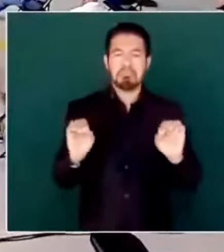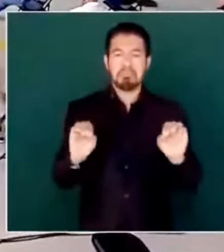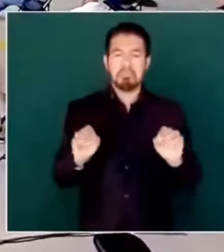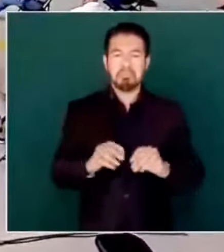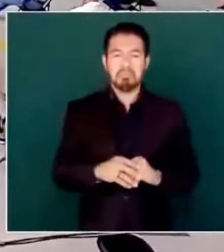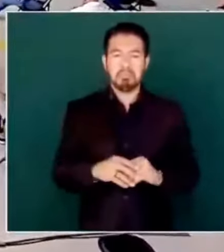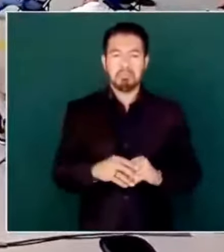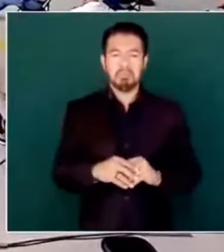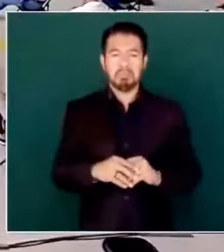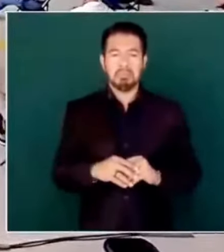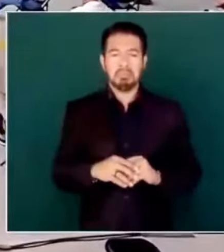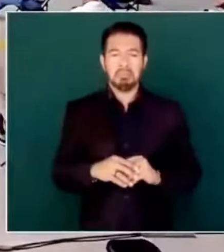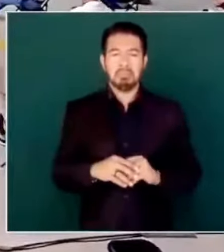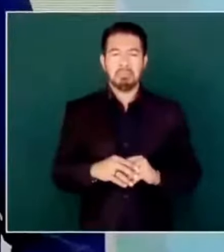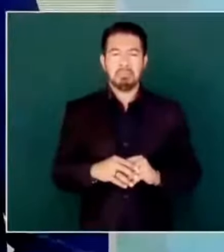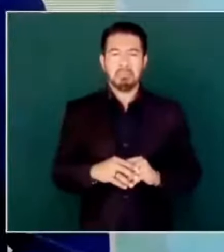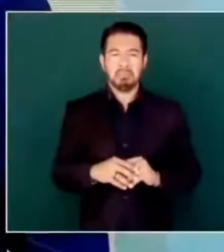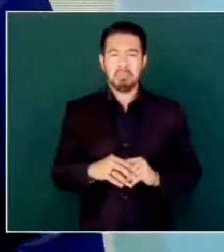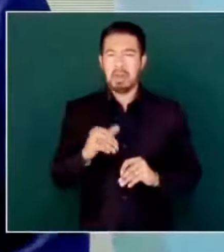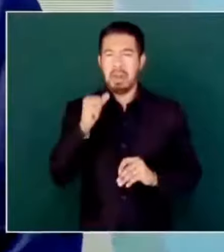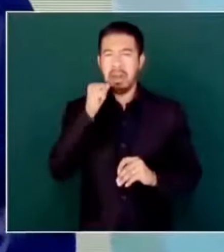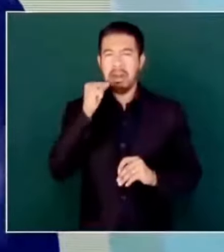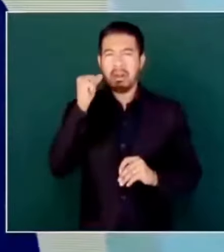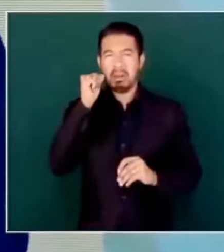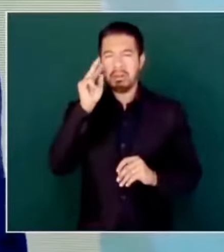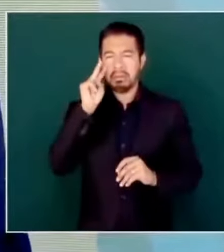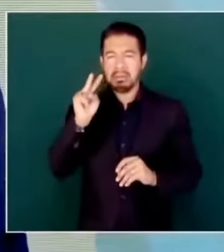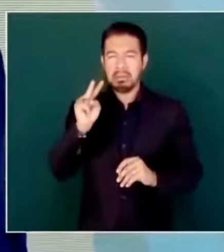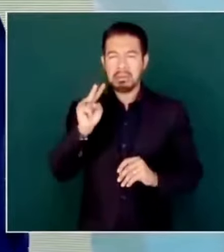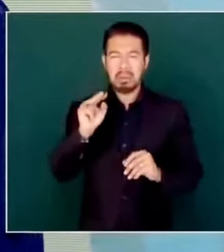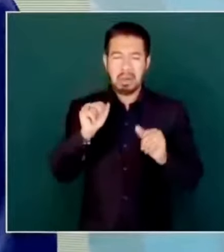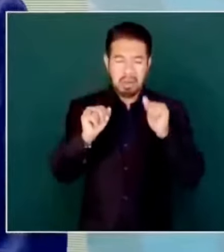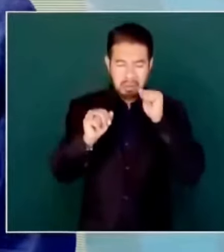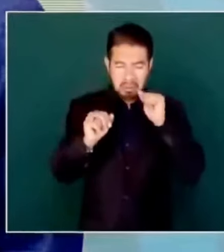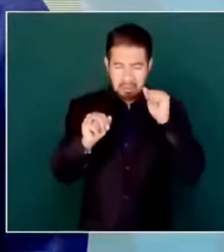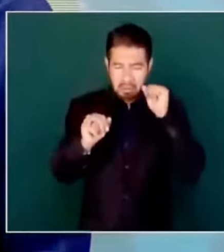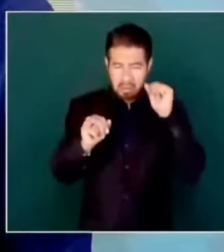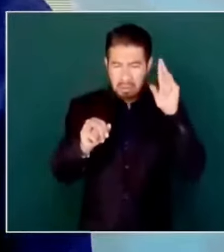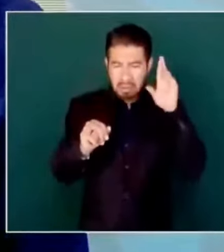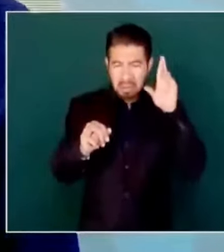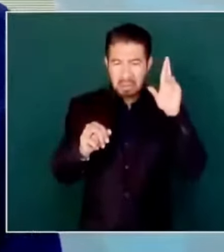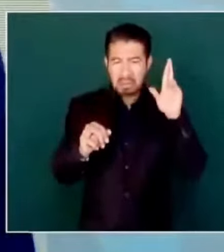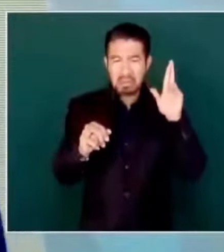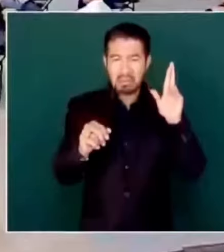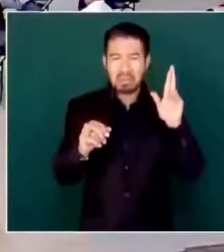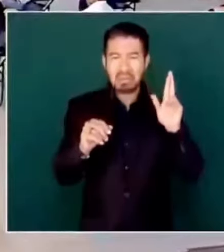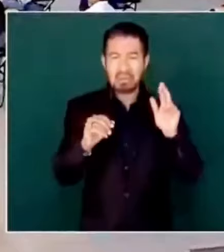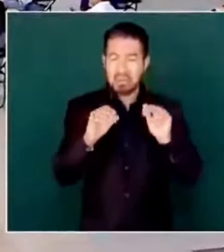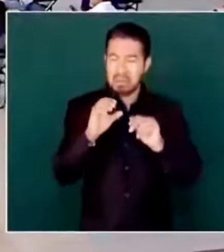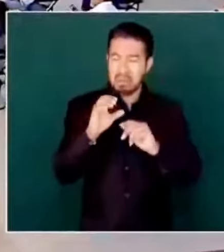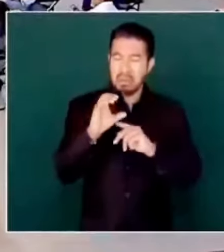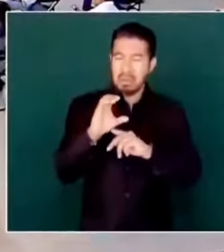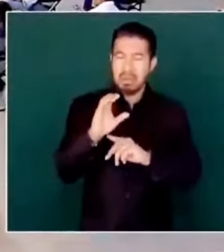Ayer vi que Guantier, Claudia, fue entrevistada